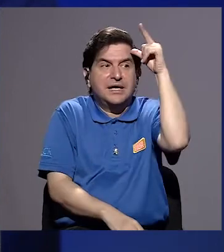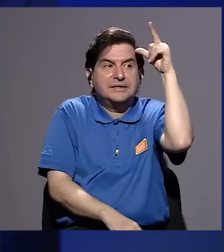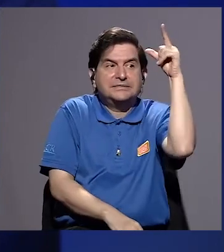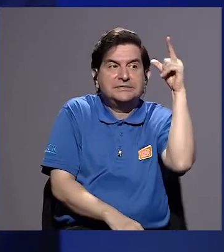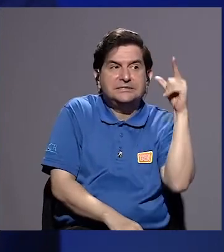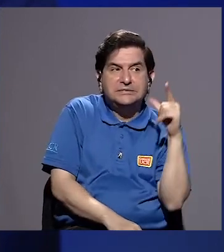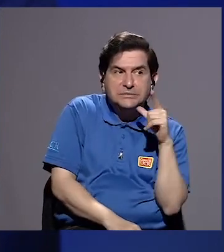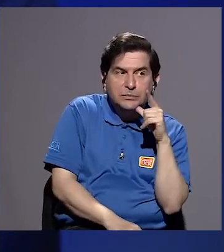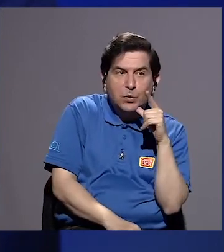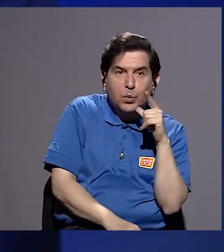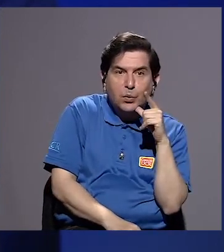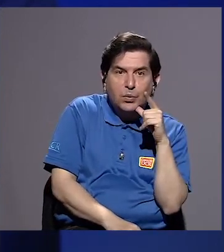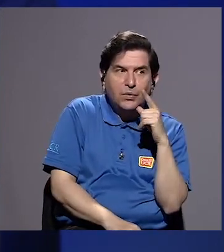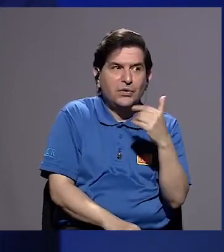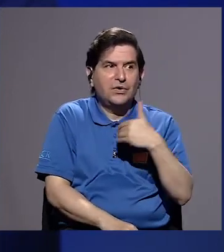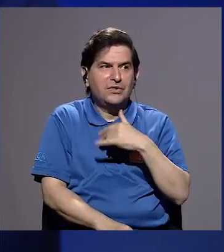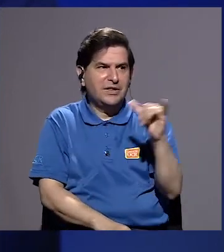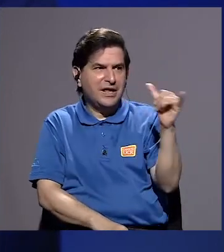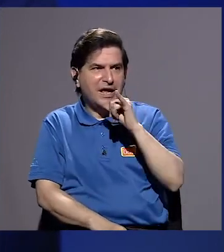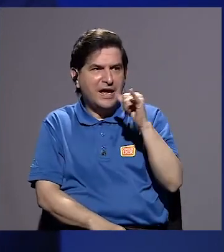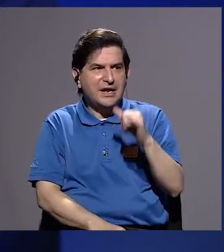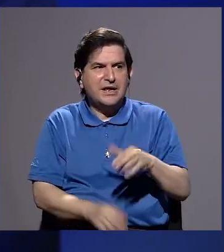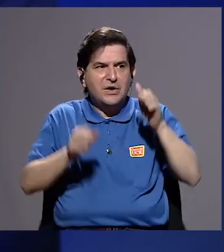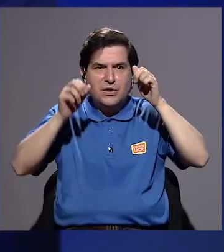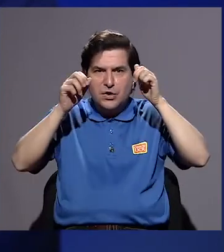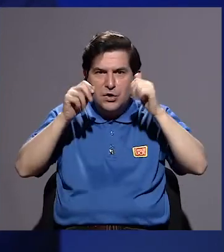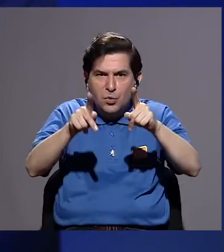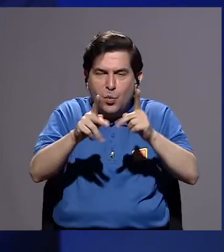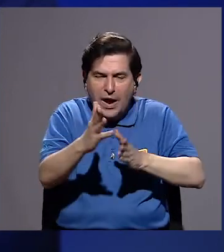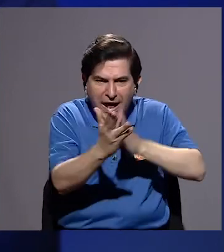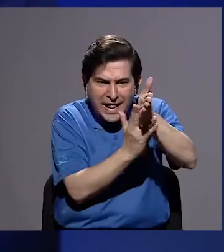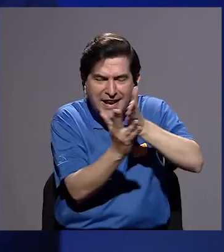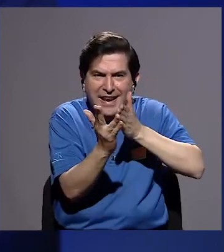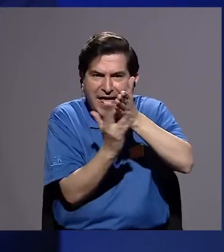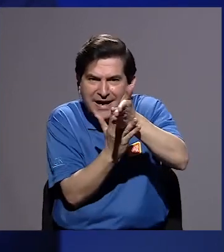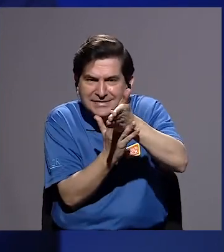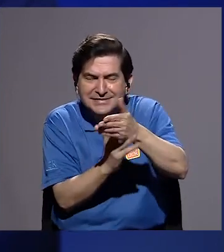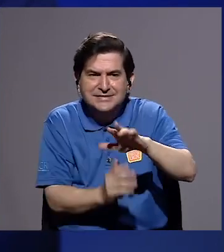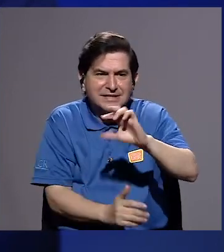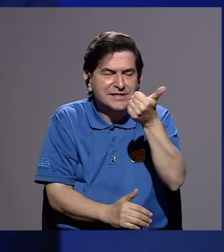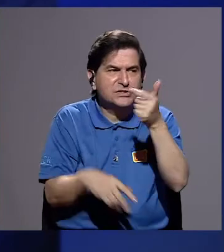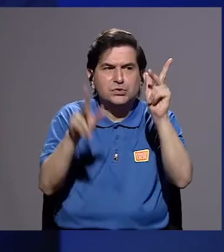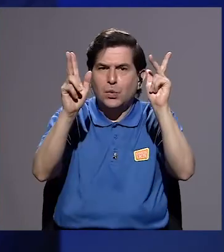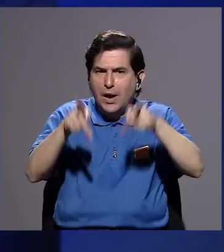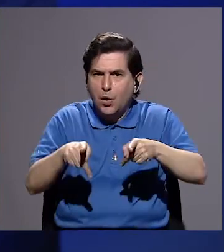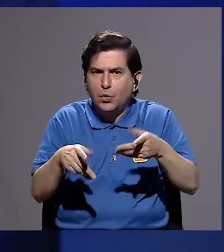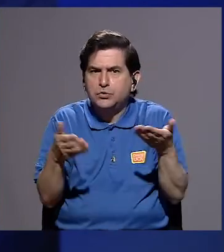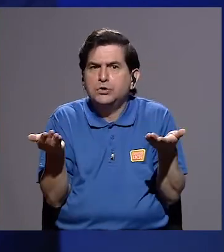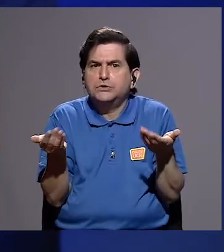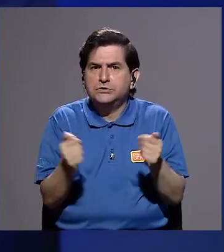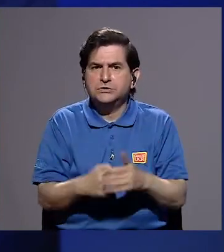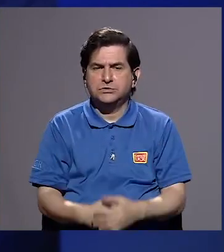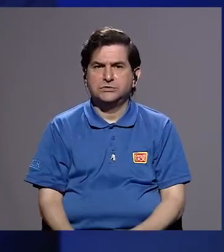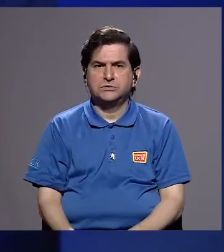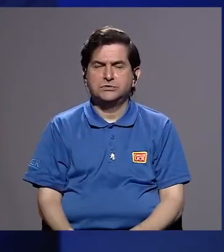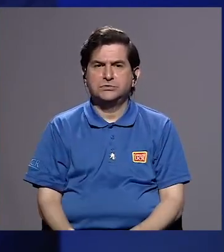Limón, tienen la misma posibilidad de acceso que para otras personas?